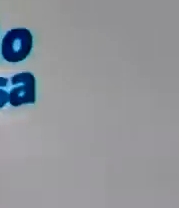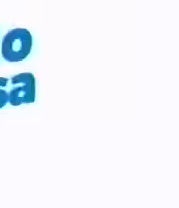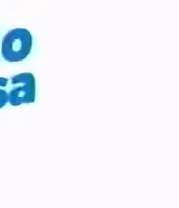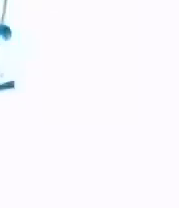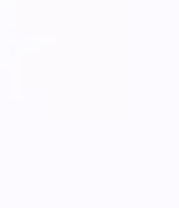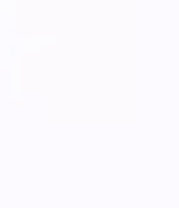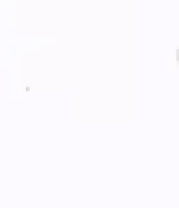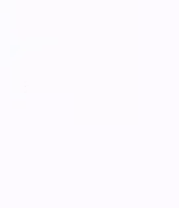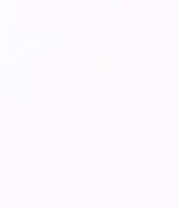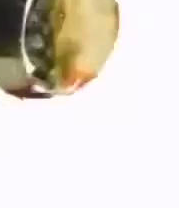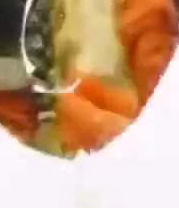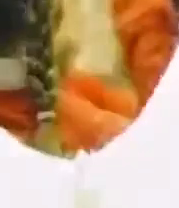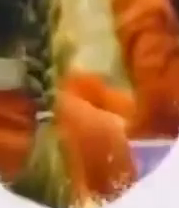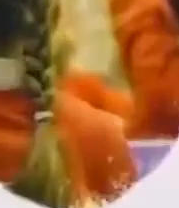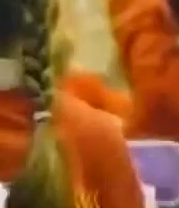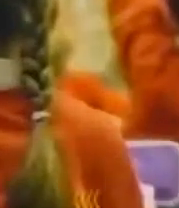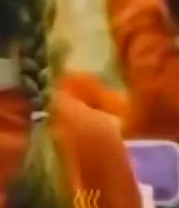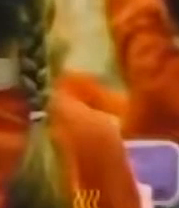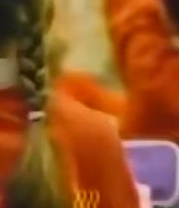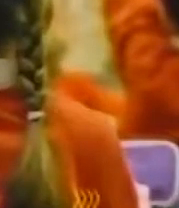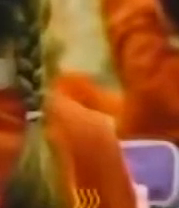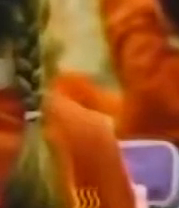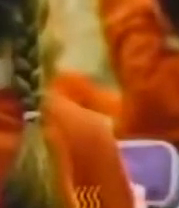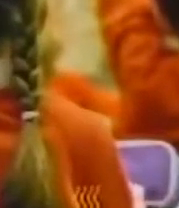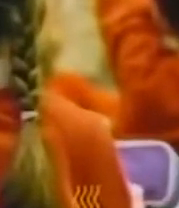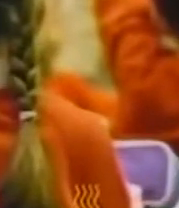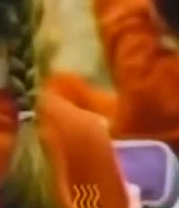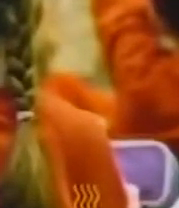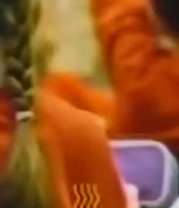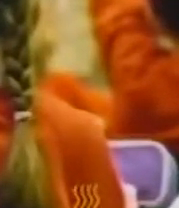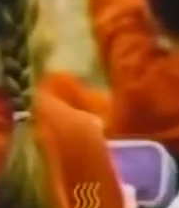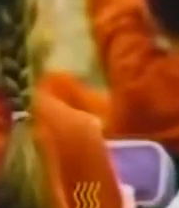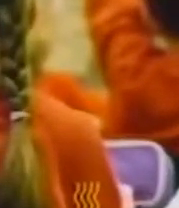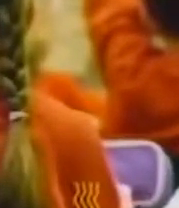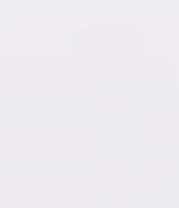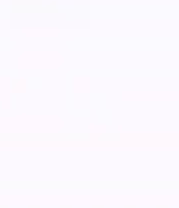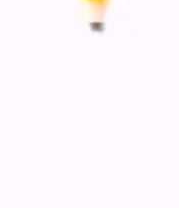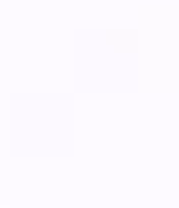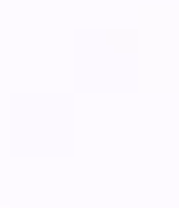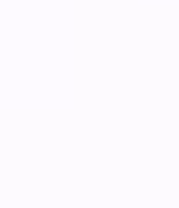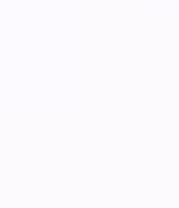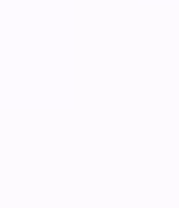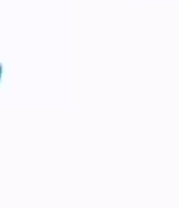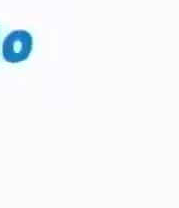A continuación, Comunicación y Lenguaje Primero Primaria.